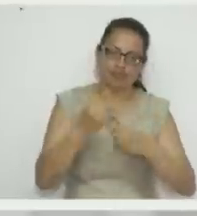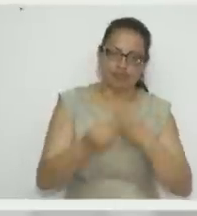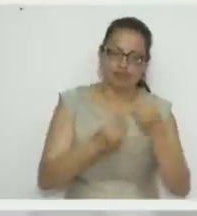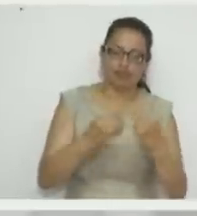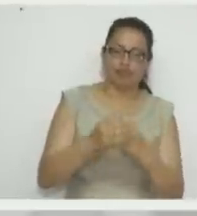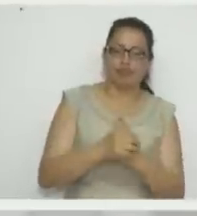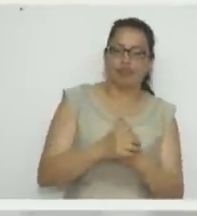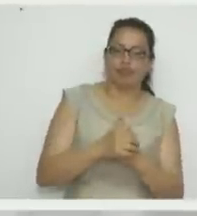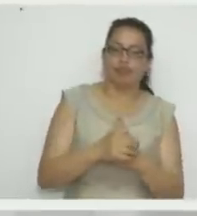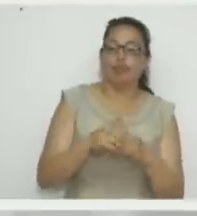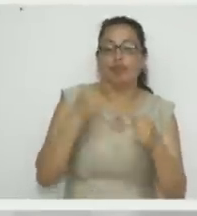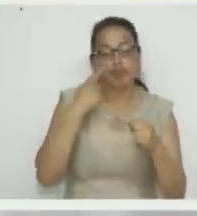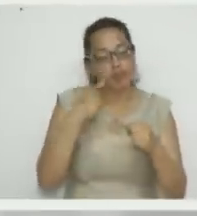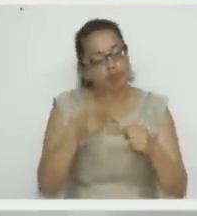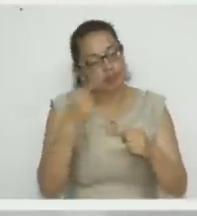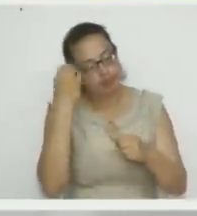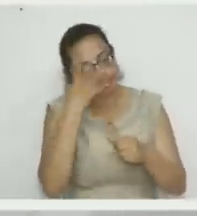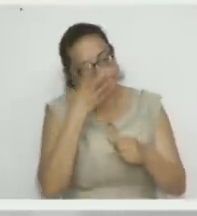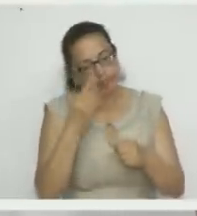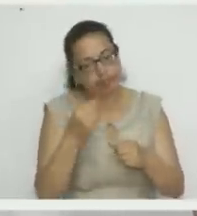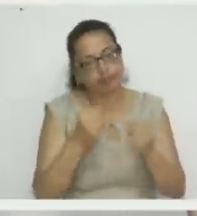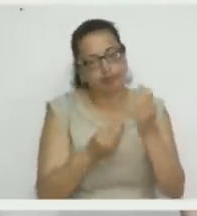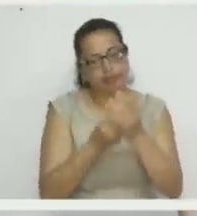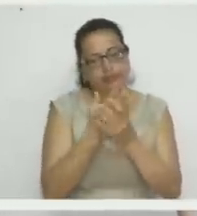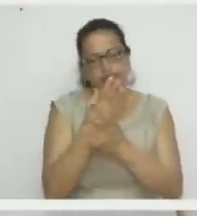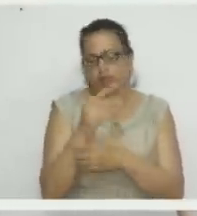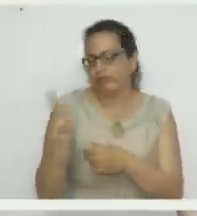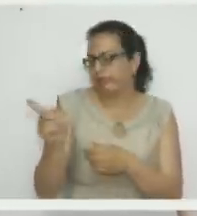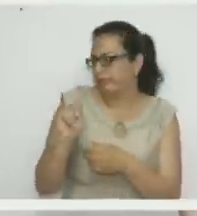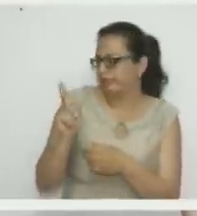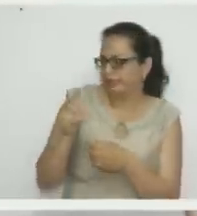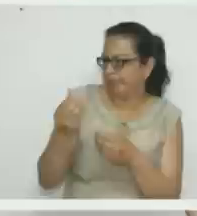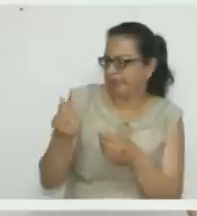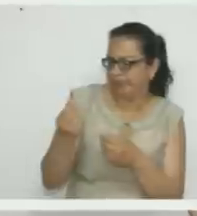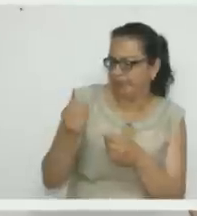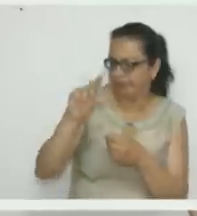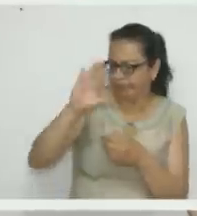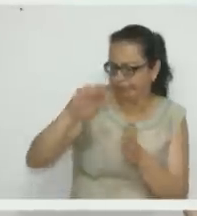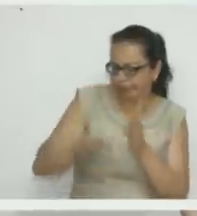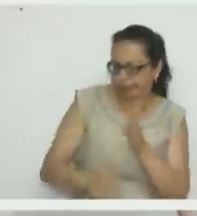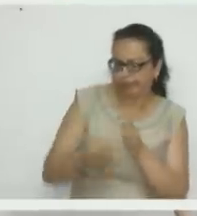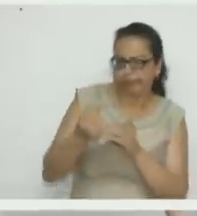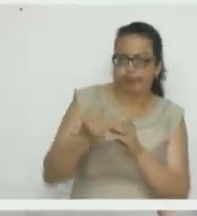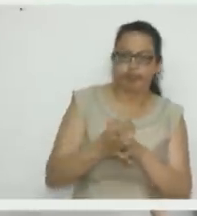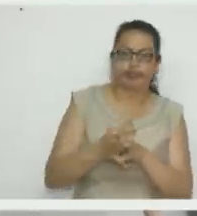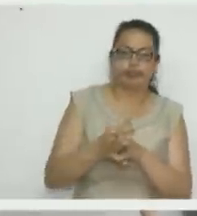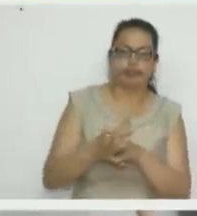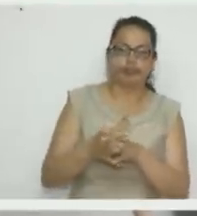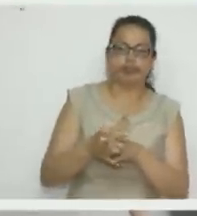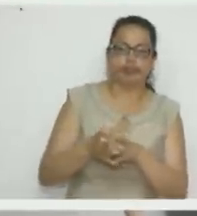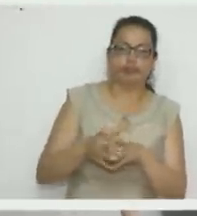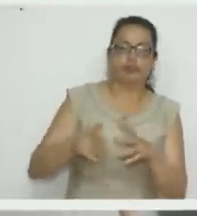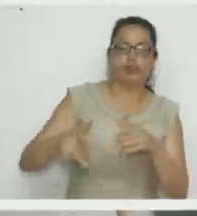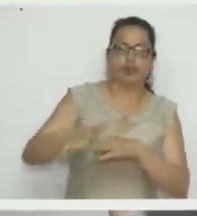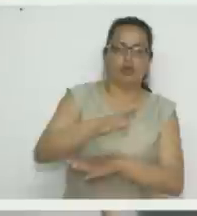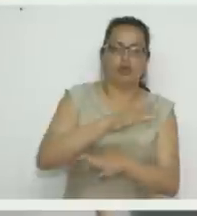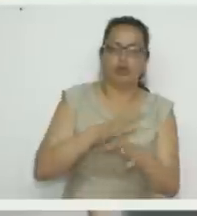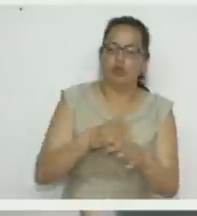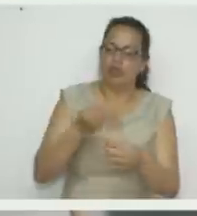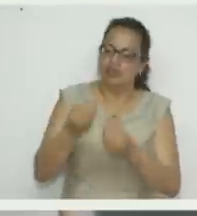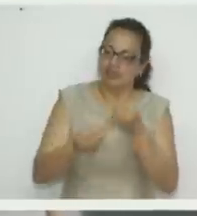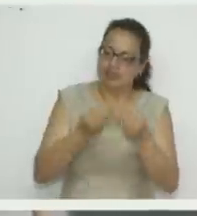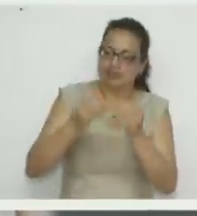bonitas, ahí están. Y esas flores son muy económicas. Esas flores están decoradas todas con pincel.